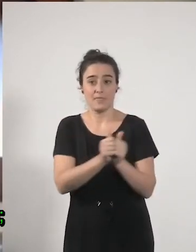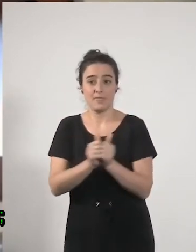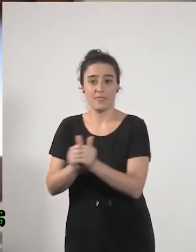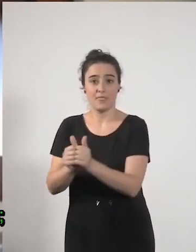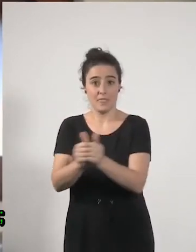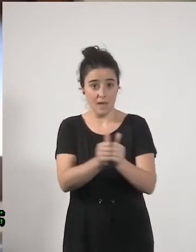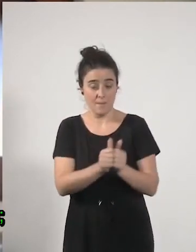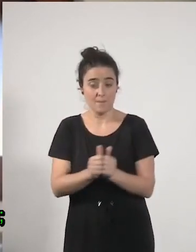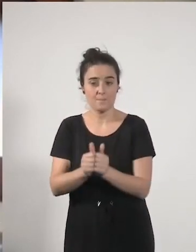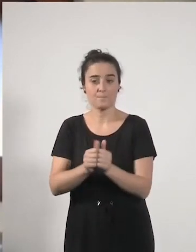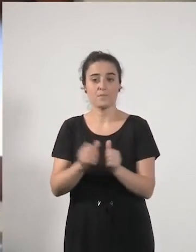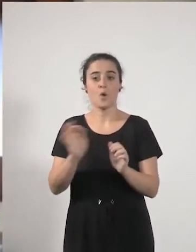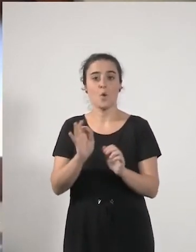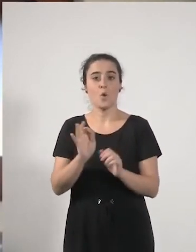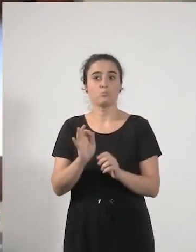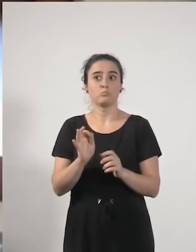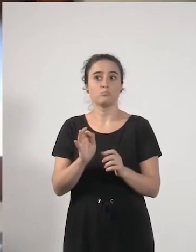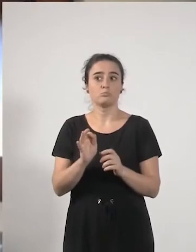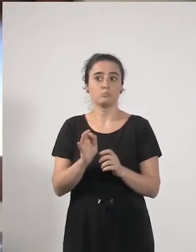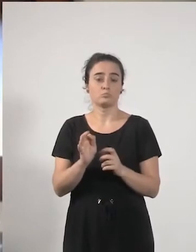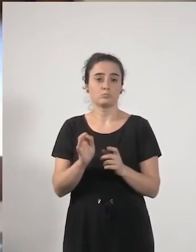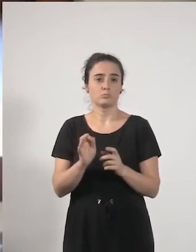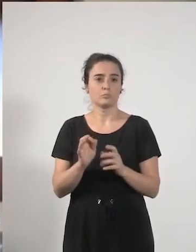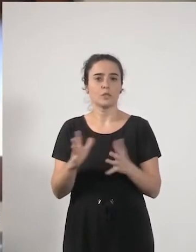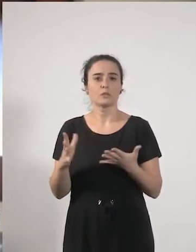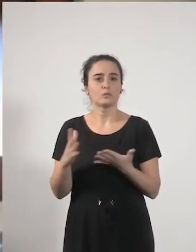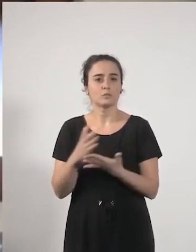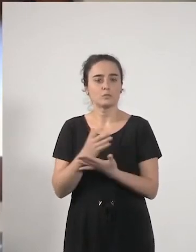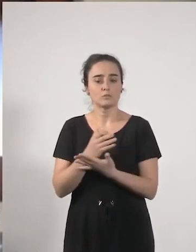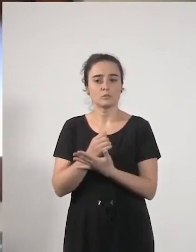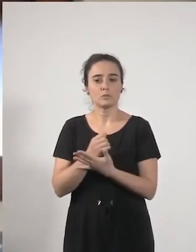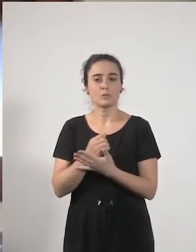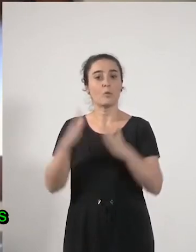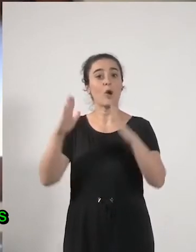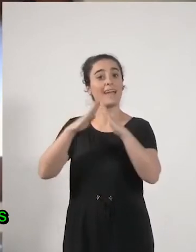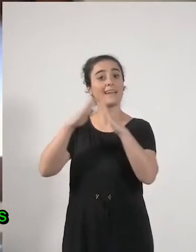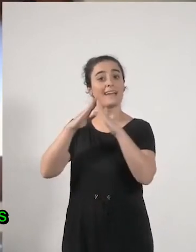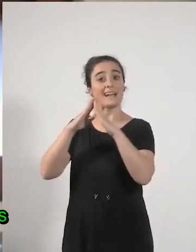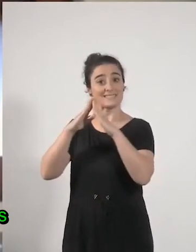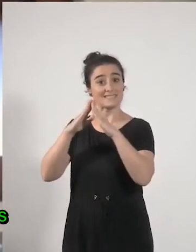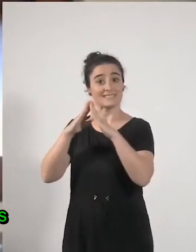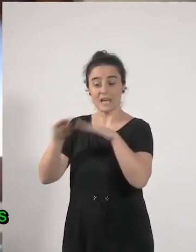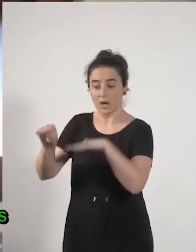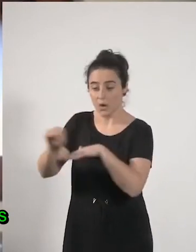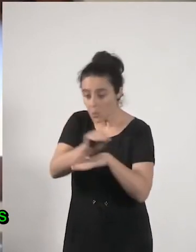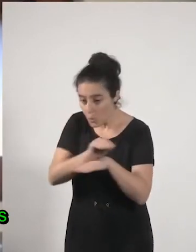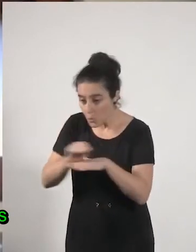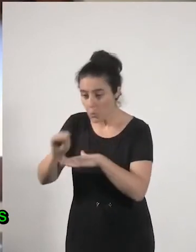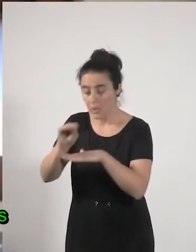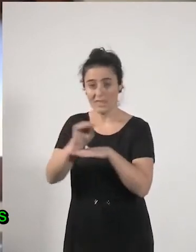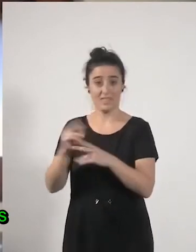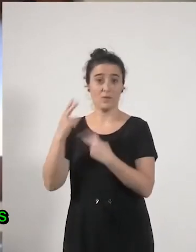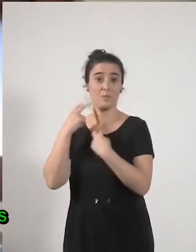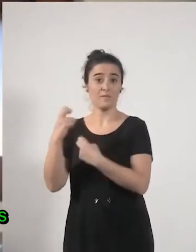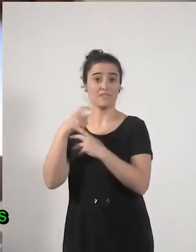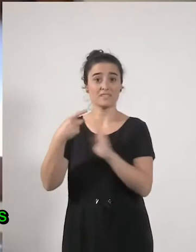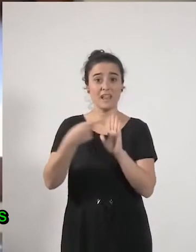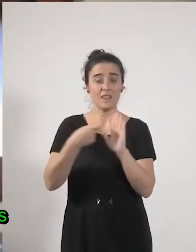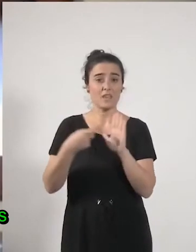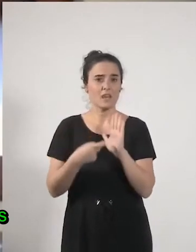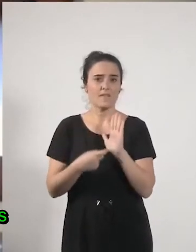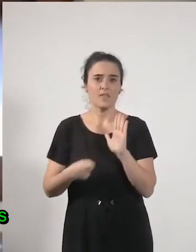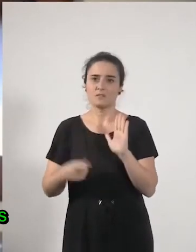dependencia y con bueno todo con lo que significa cuidar en casa todas las desgrabaciones fiscales que